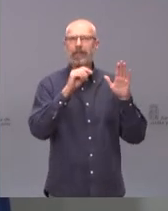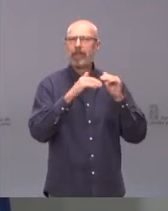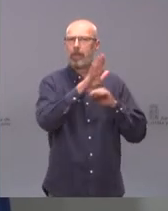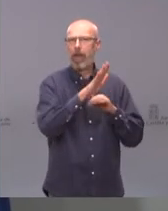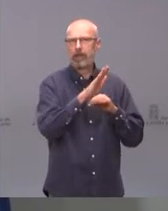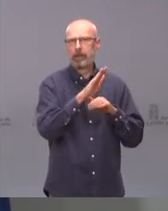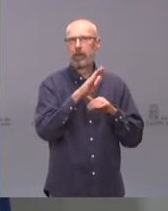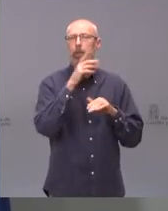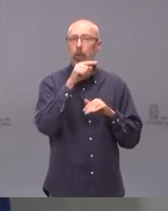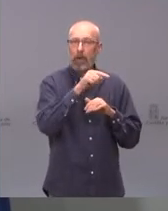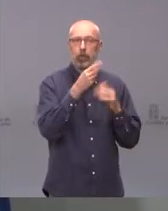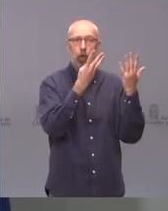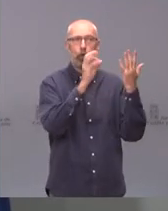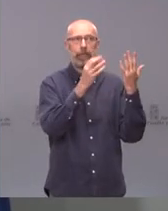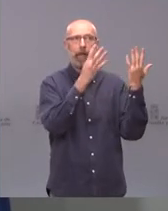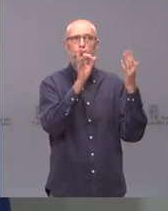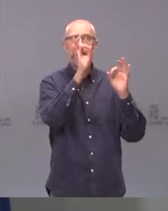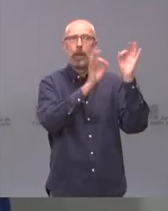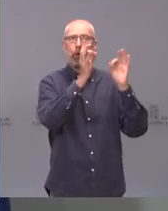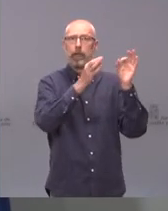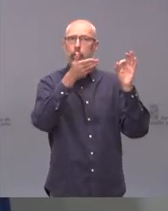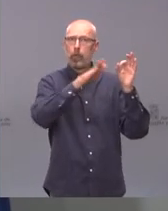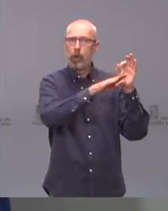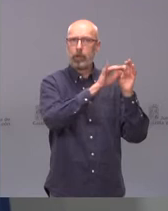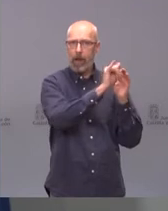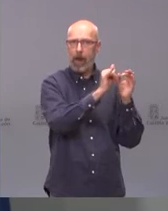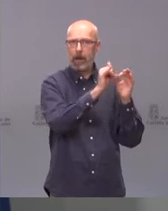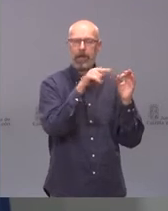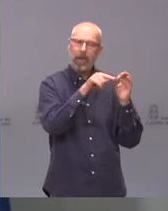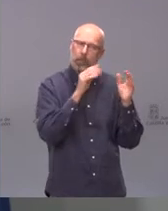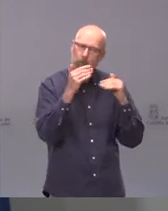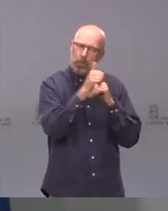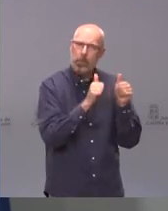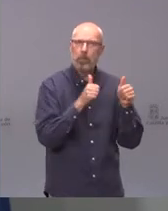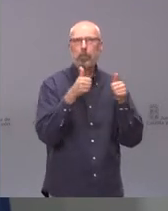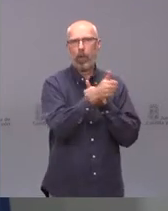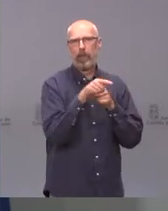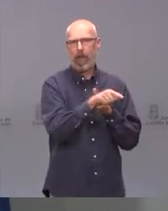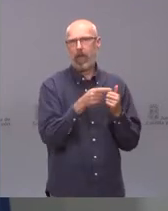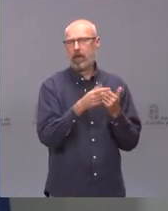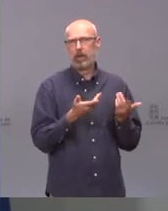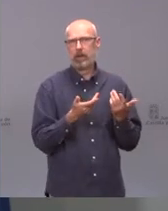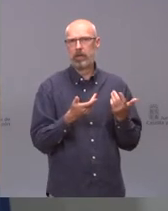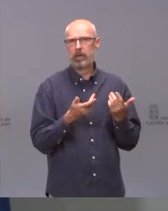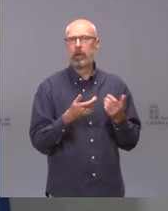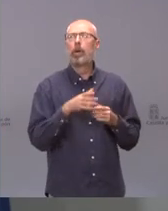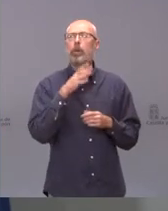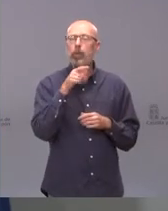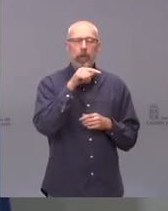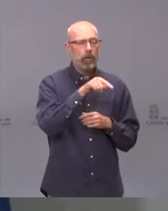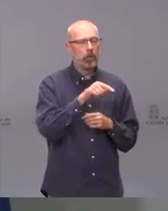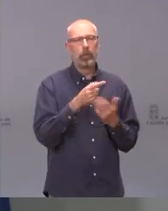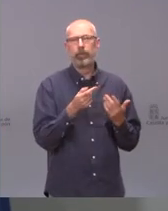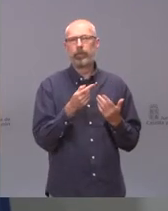80-90% de la mortalidad. Esa es nuestra prioridad absoluta. Y eso es a lo que llamamos a la población, es a